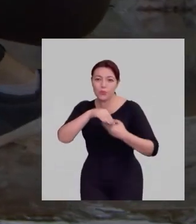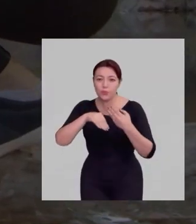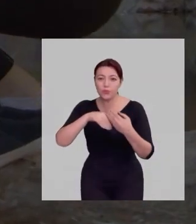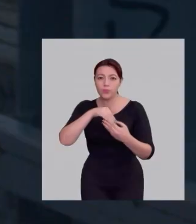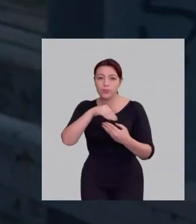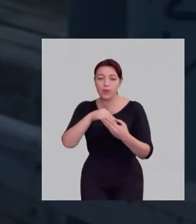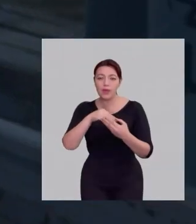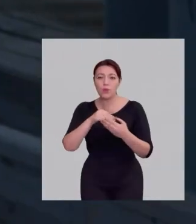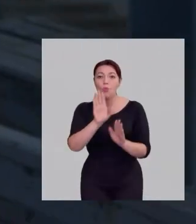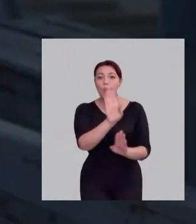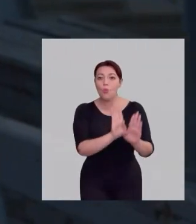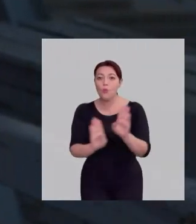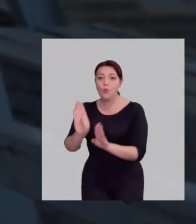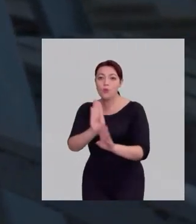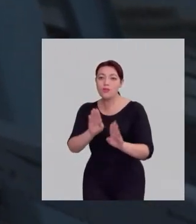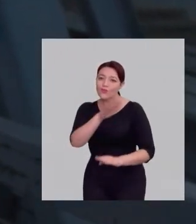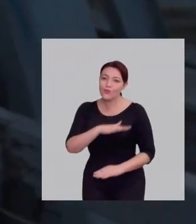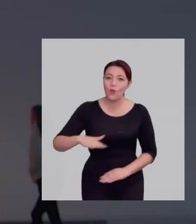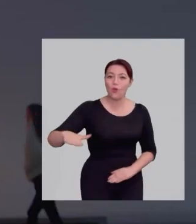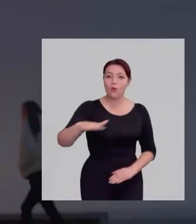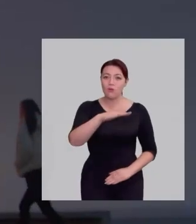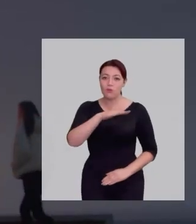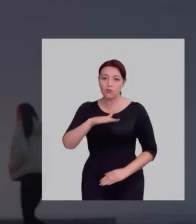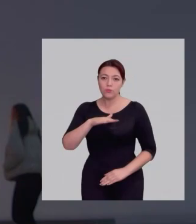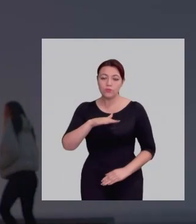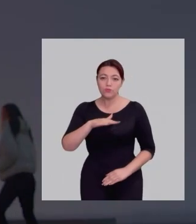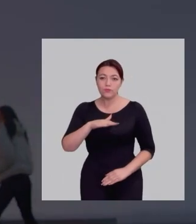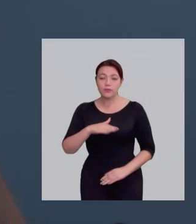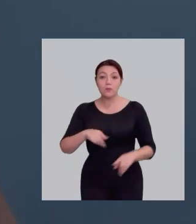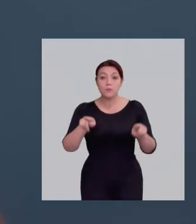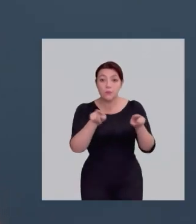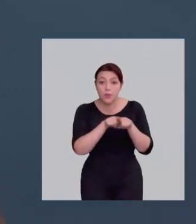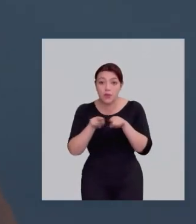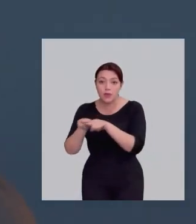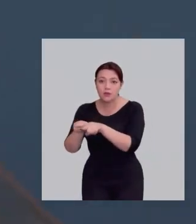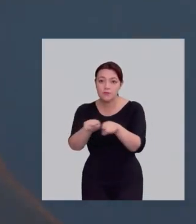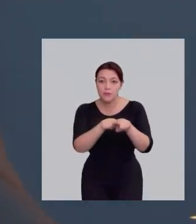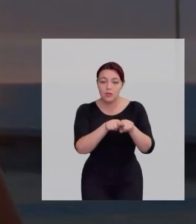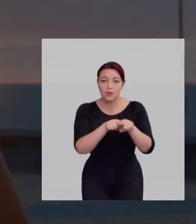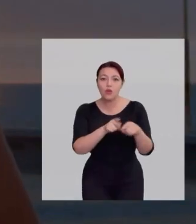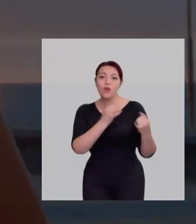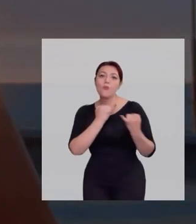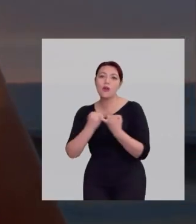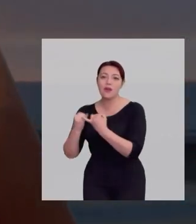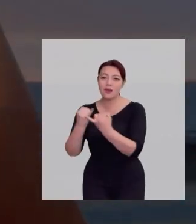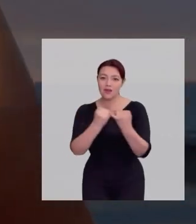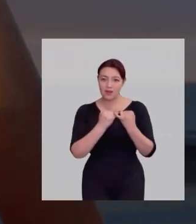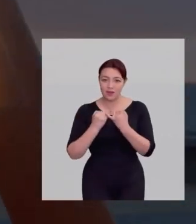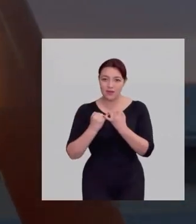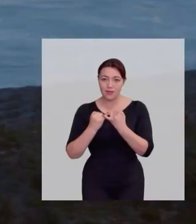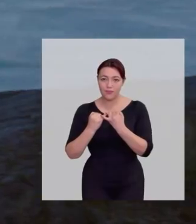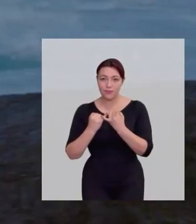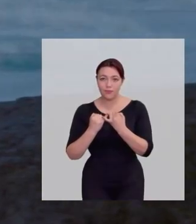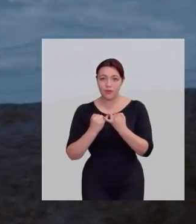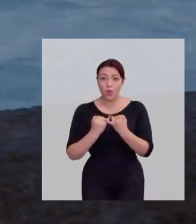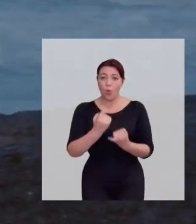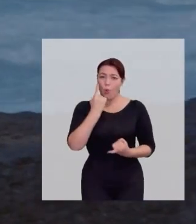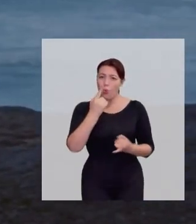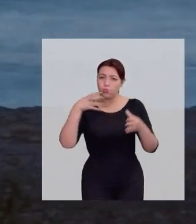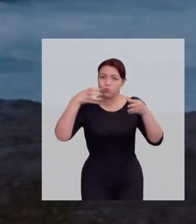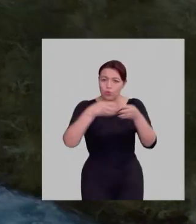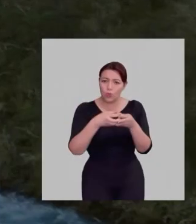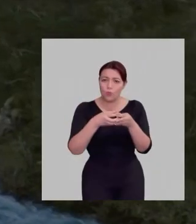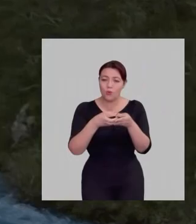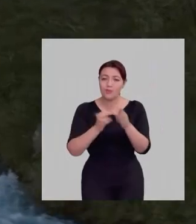Y tenemos que cuidarnos entre todos. Como hermanos. Como amigos. Como un